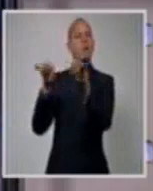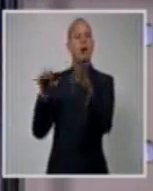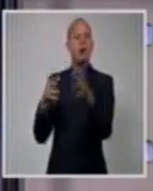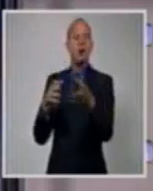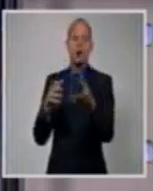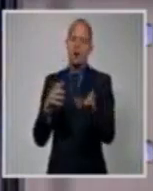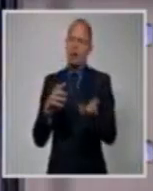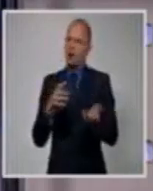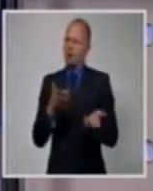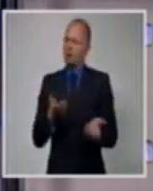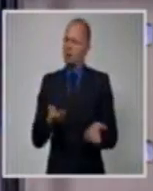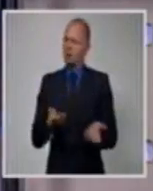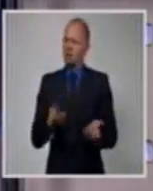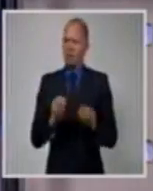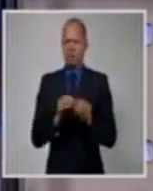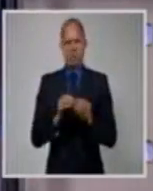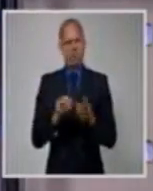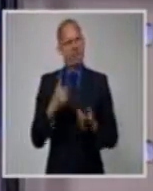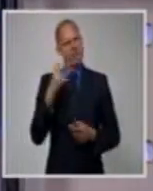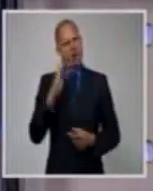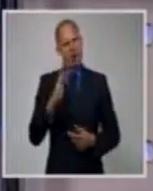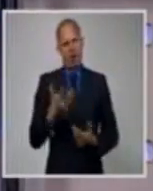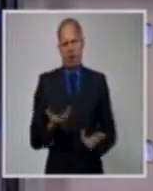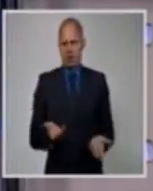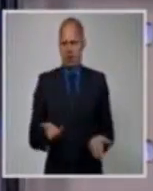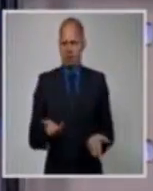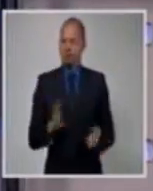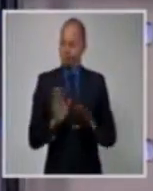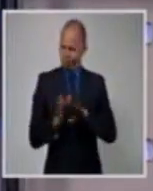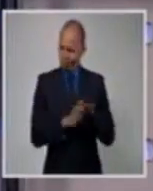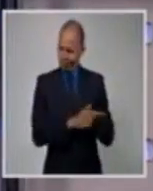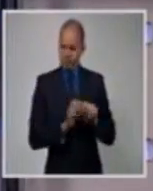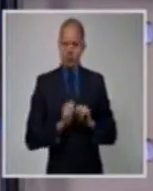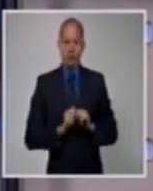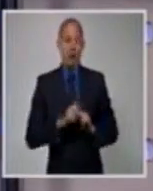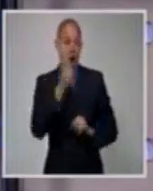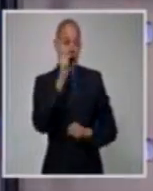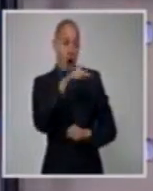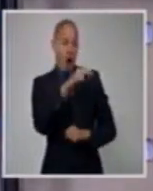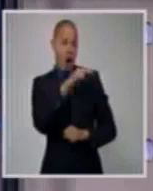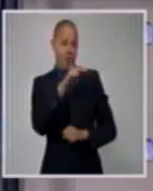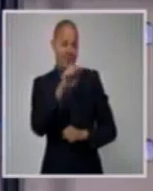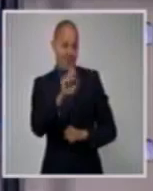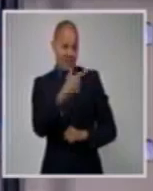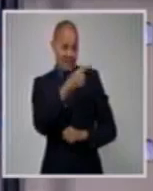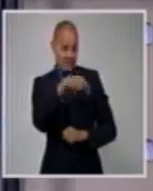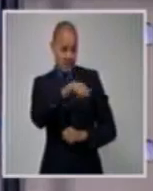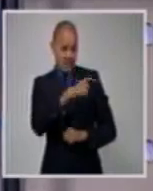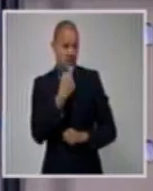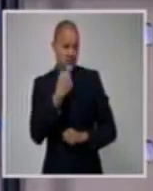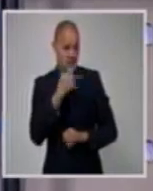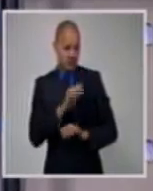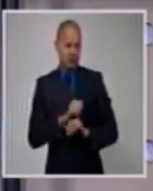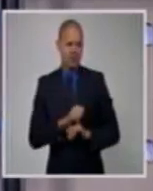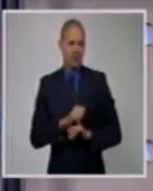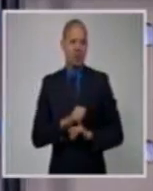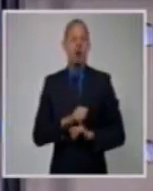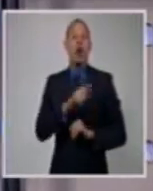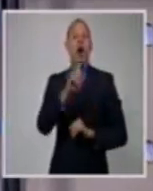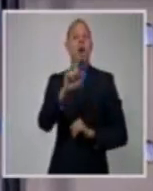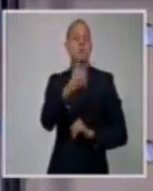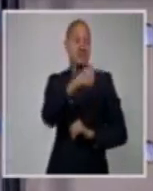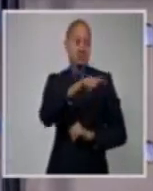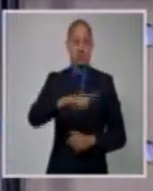viceministro afirmó que estaría con ellos a las doce, pero él afirmó que estaría a las doce no porque estuvieran ahí afuera del ministerio,